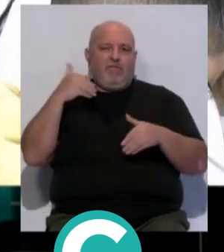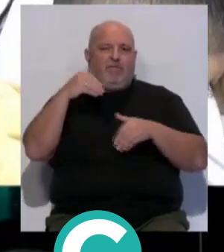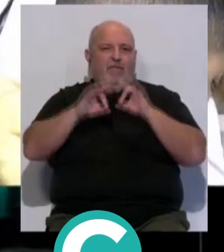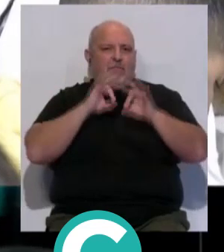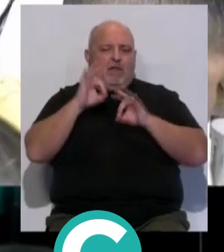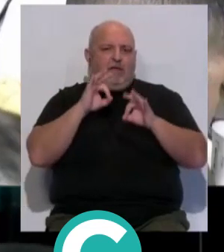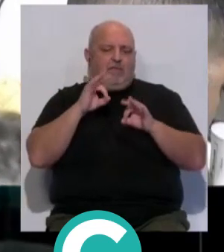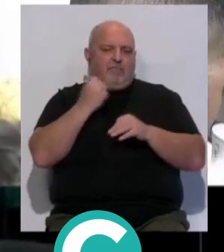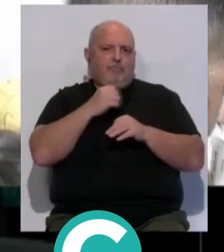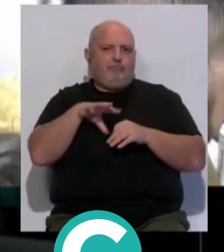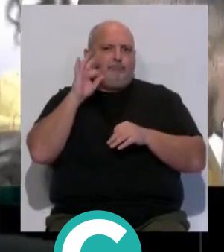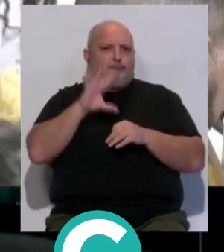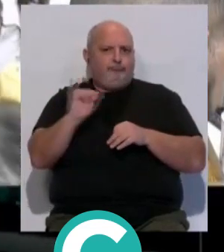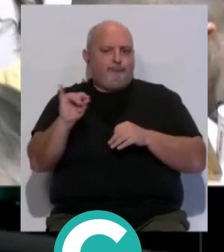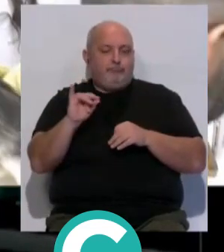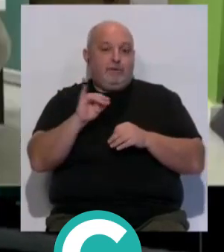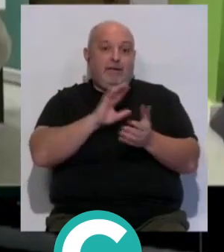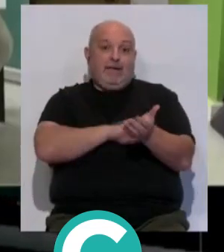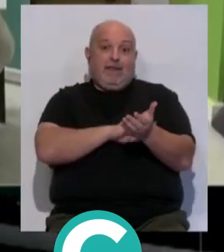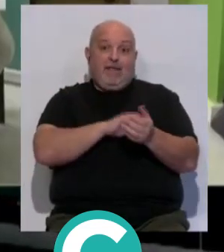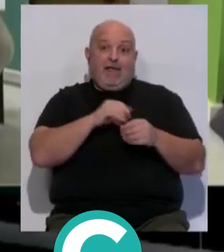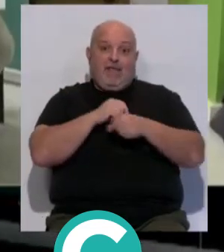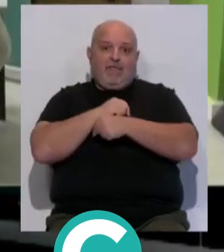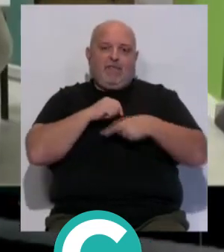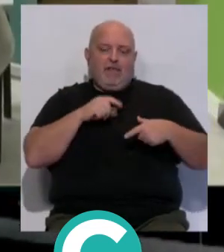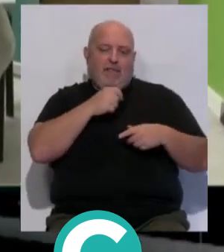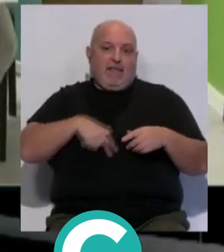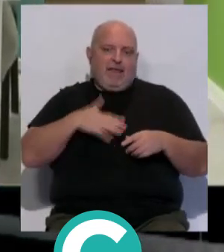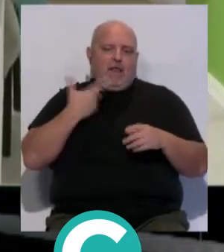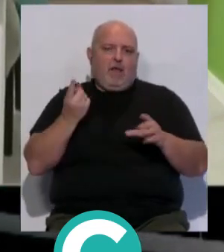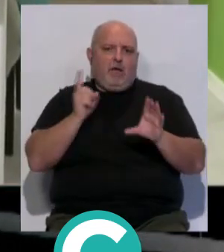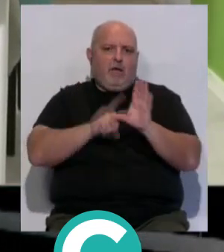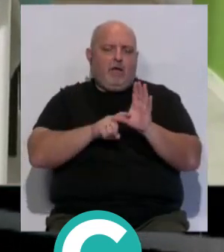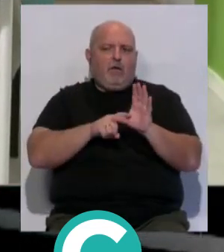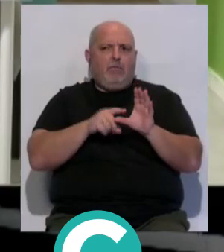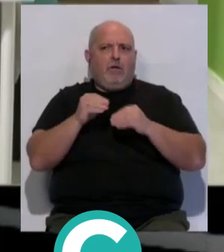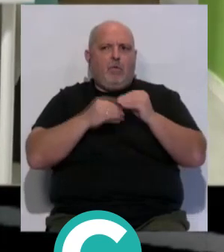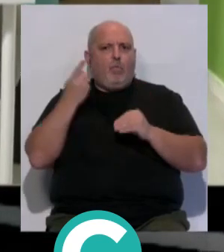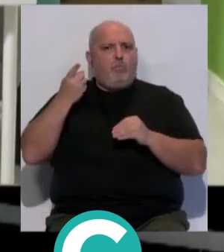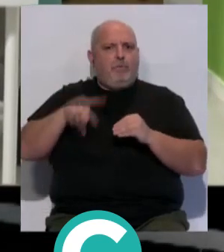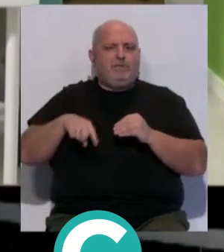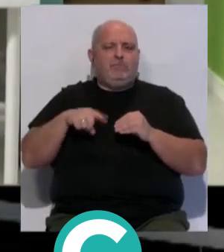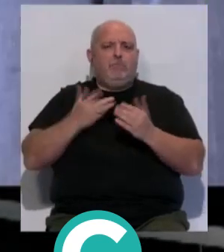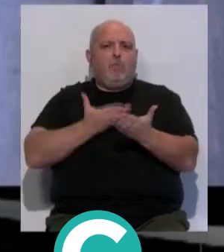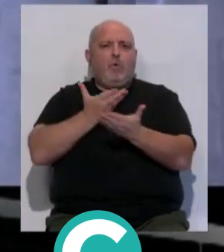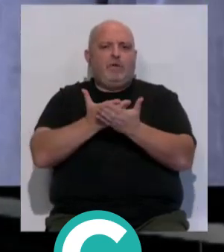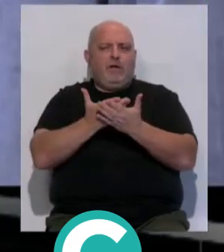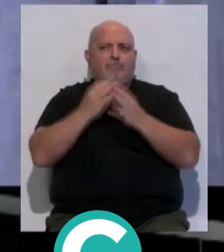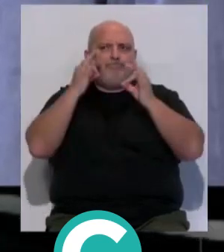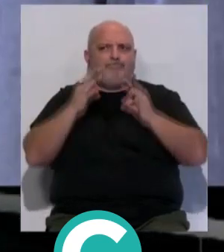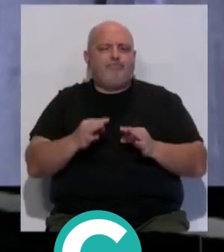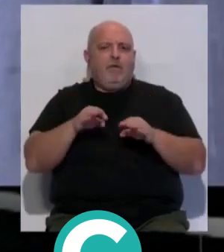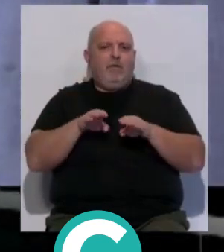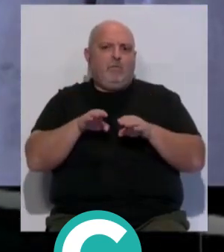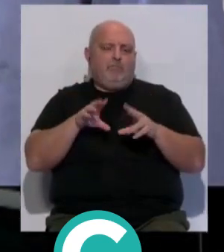nuestra asamblea local y confiamos en que el Partido Izquierda gaditana acceda a la confluencia. Hace un mes pusimos una propuesta concreta sobre